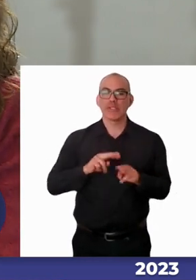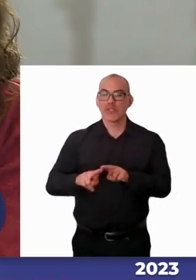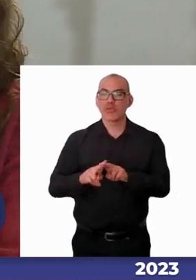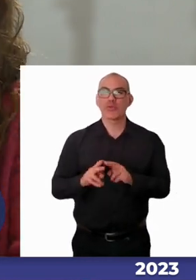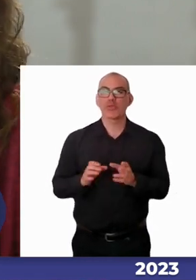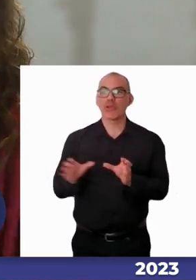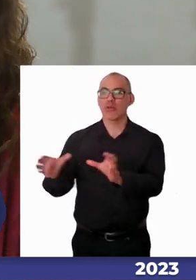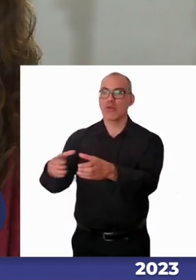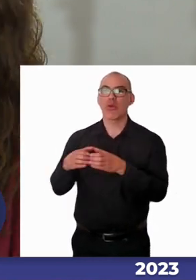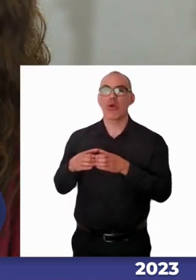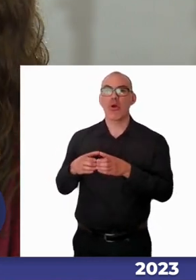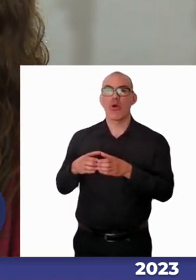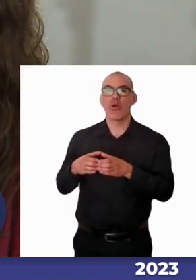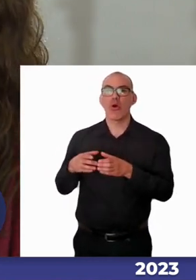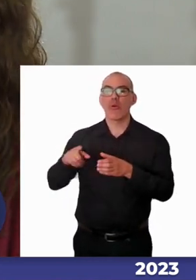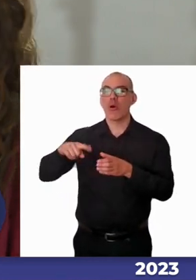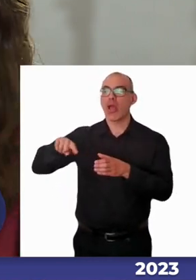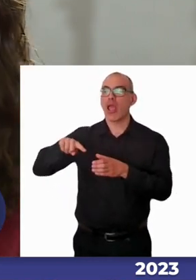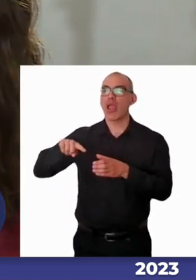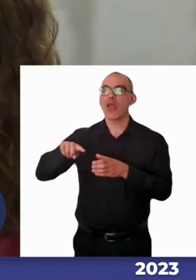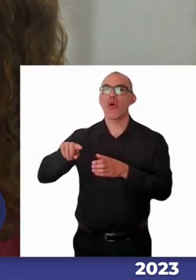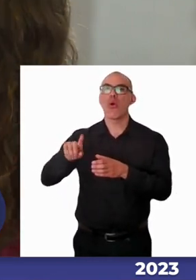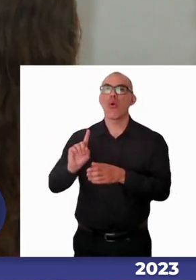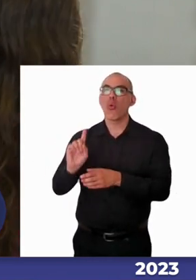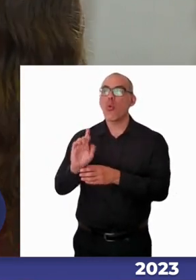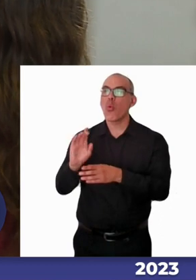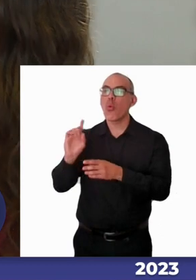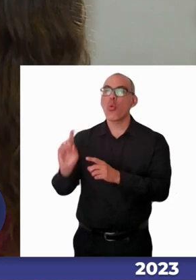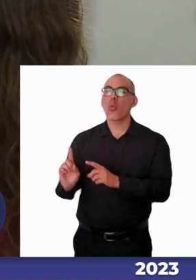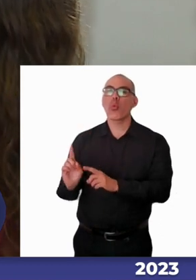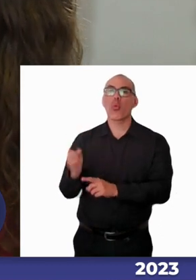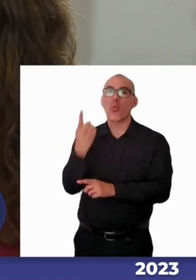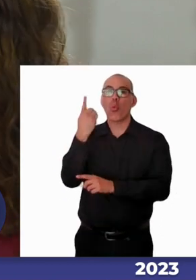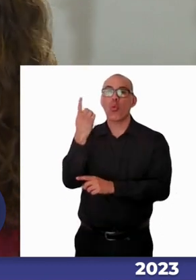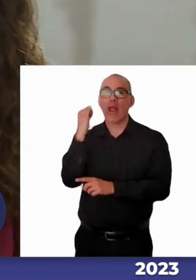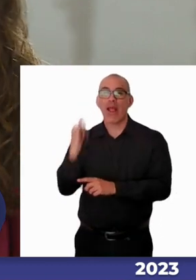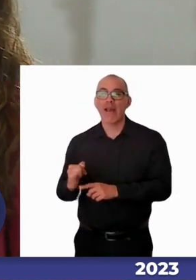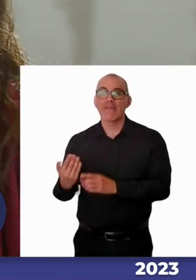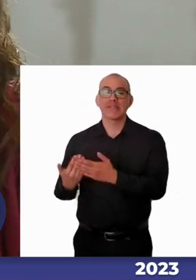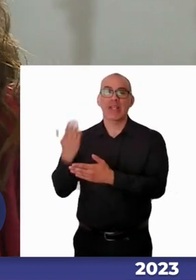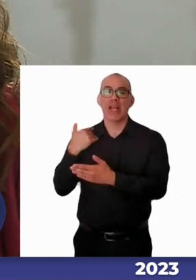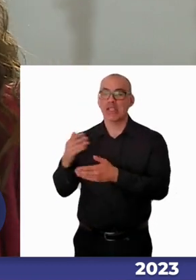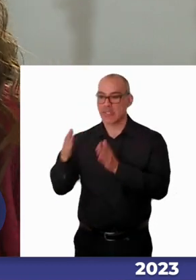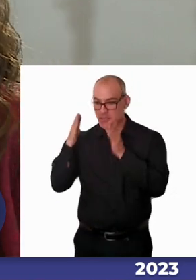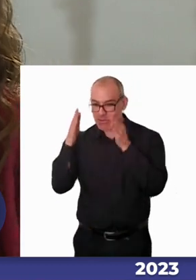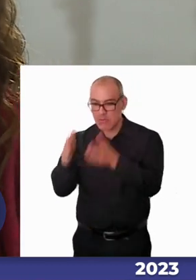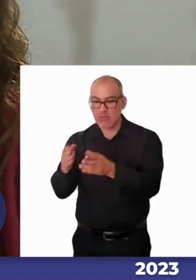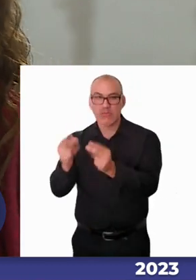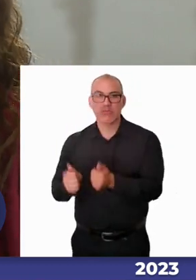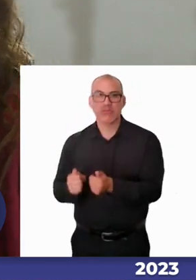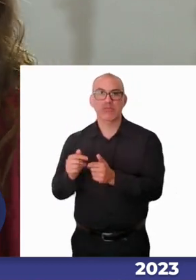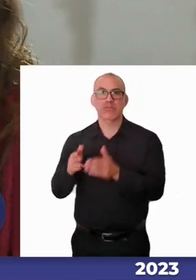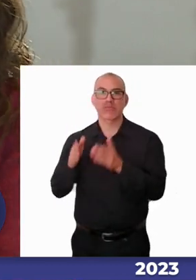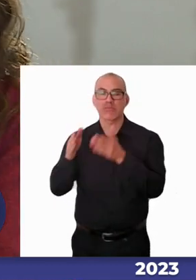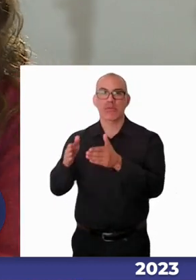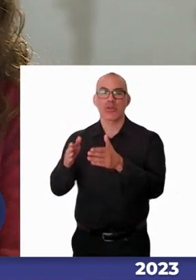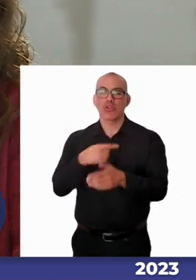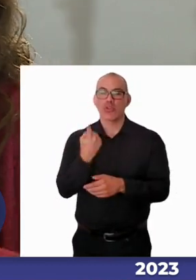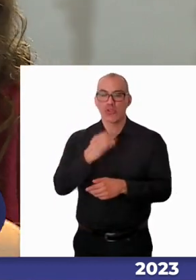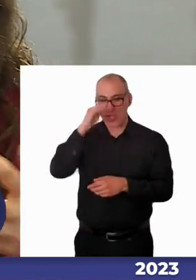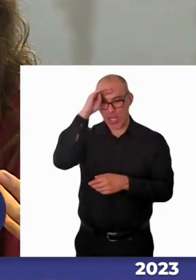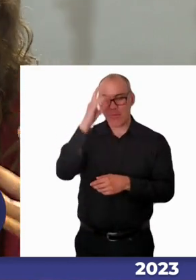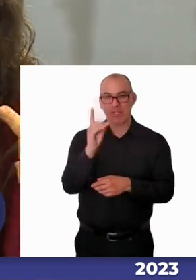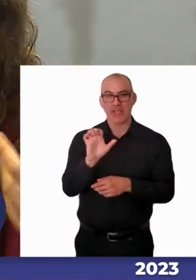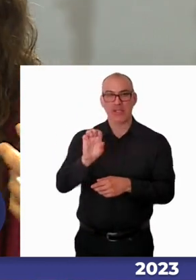institucionalizó una vez para determinada condición y eso lo digo como a partir de nuestra experiencia en el DEMRE nosotros tenemos que